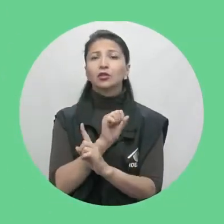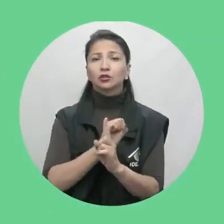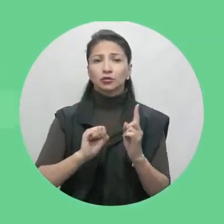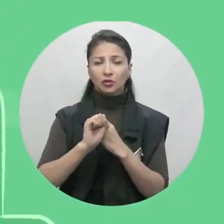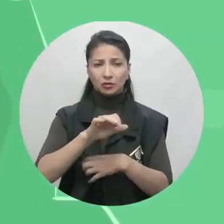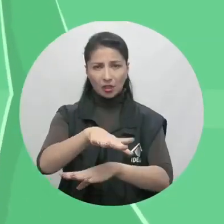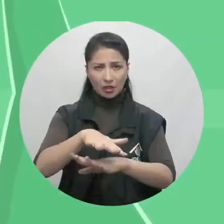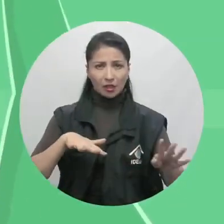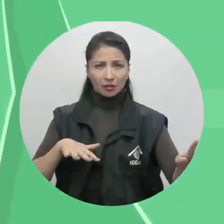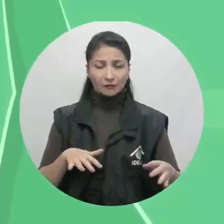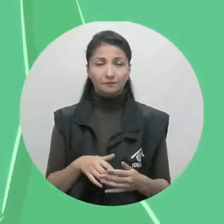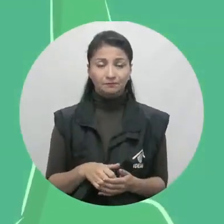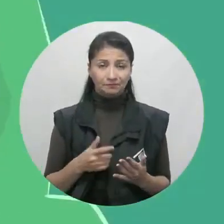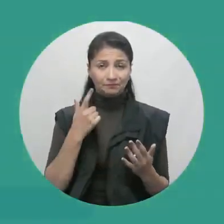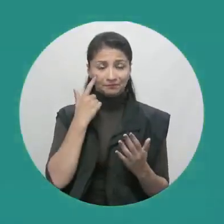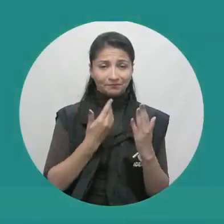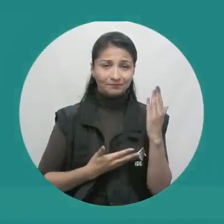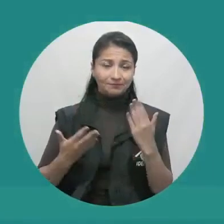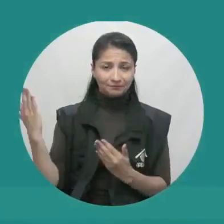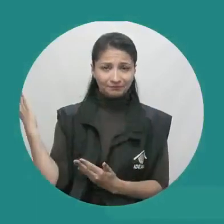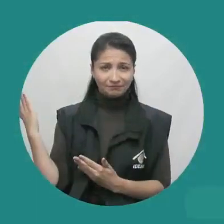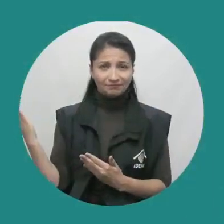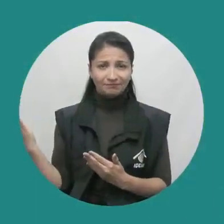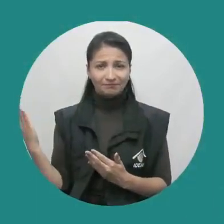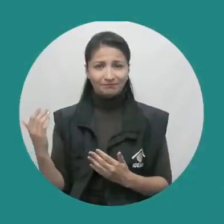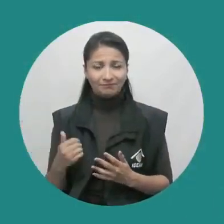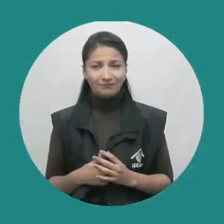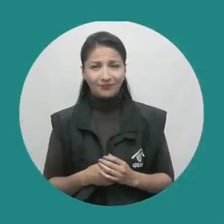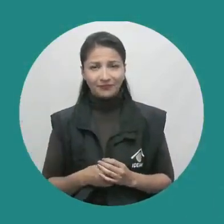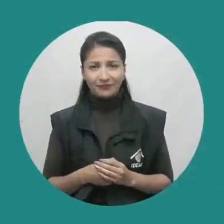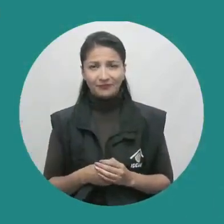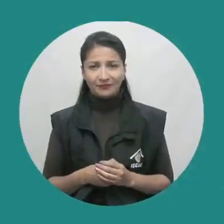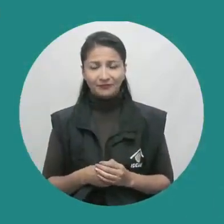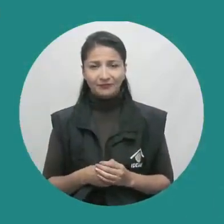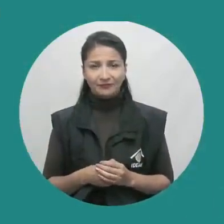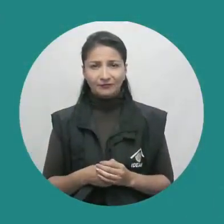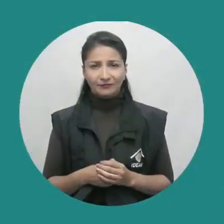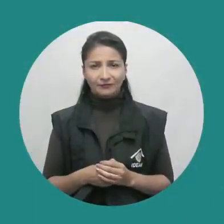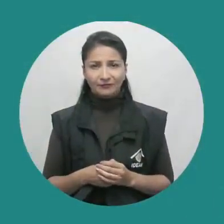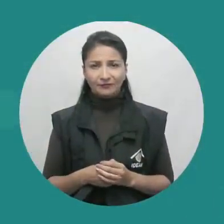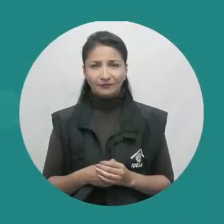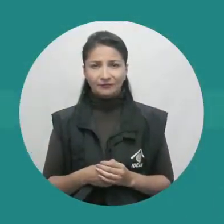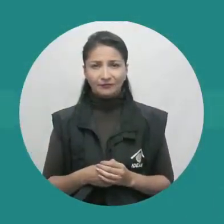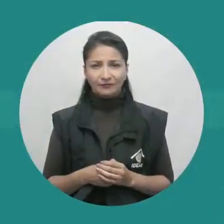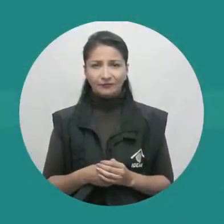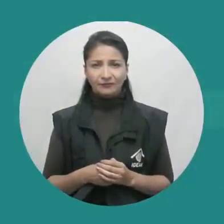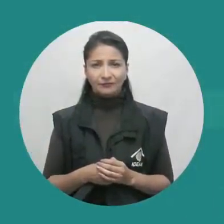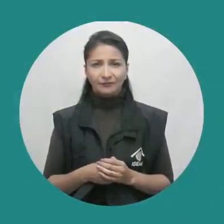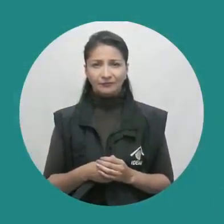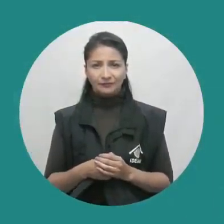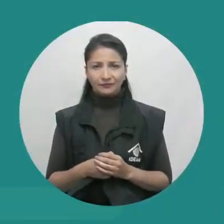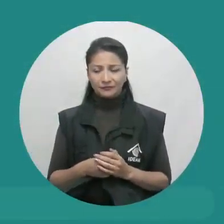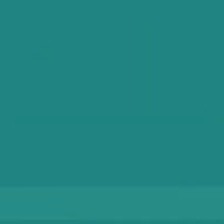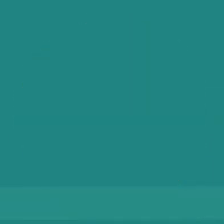satelital, recomendaciones y muchas opciones de interacción. Síganos a través de nuestras redes sociales.